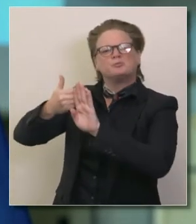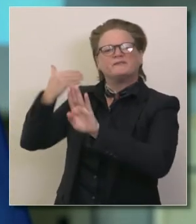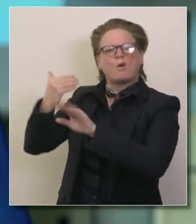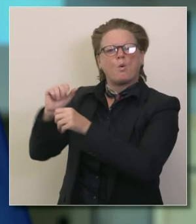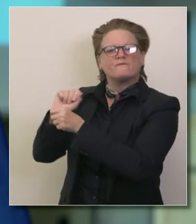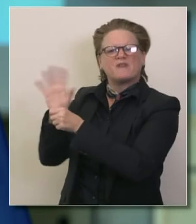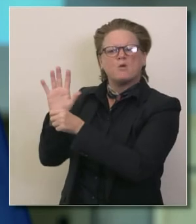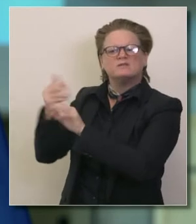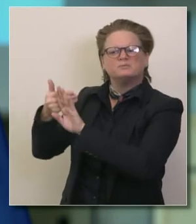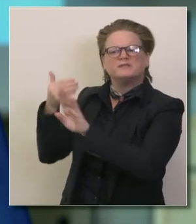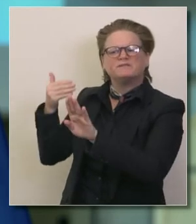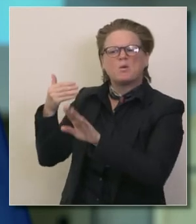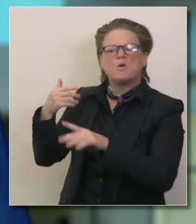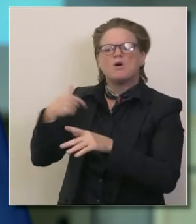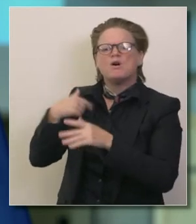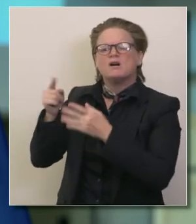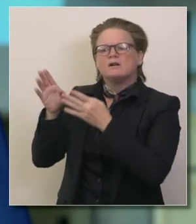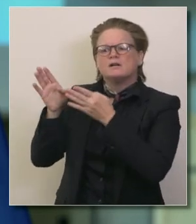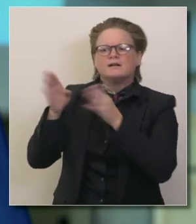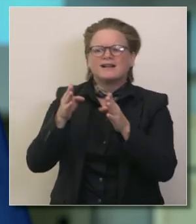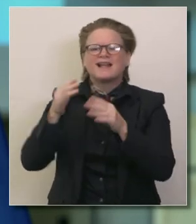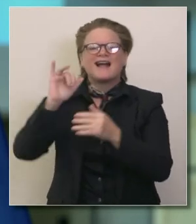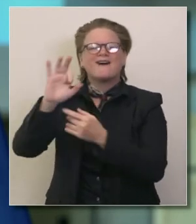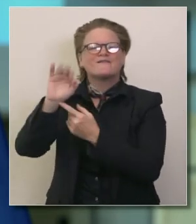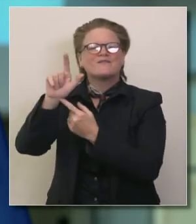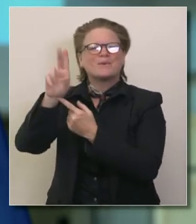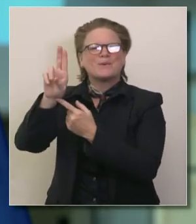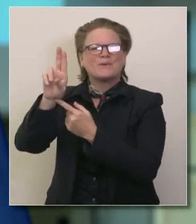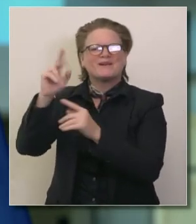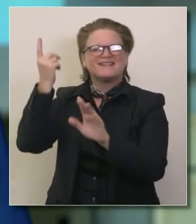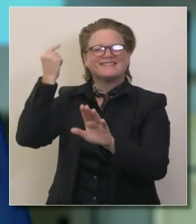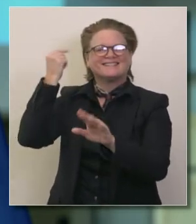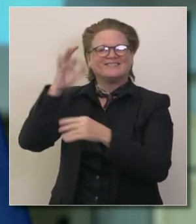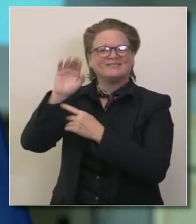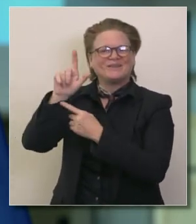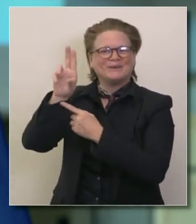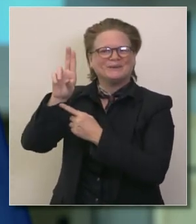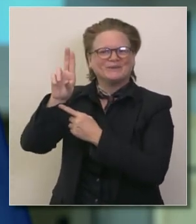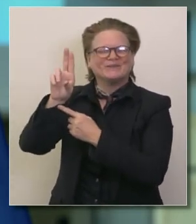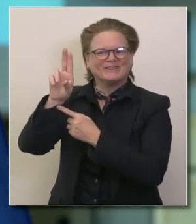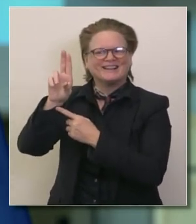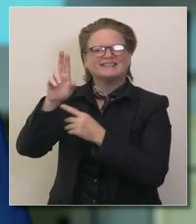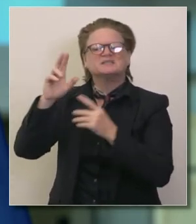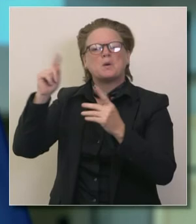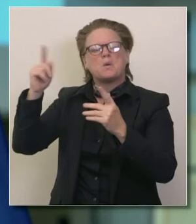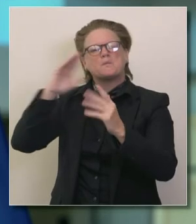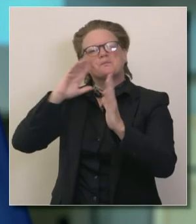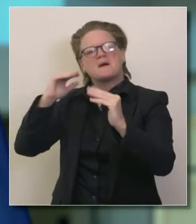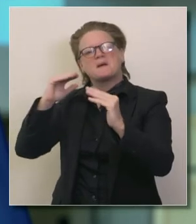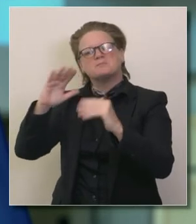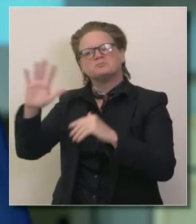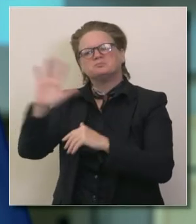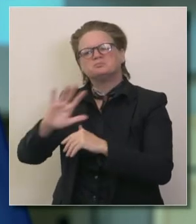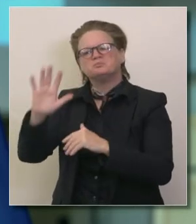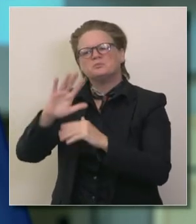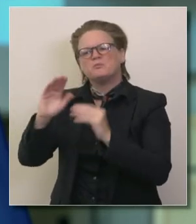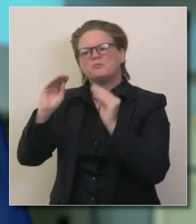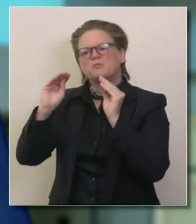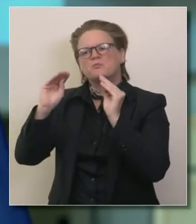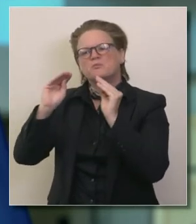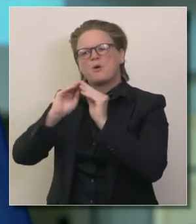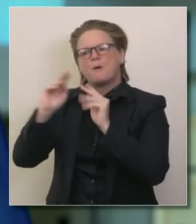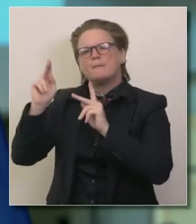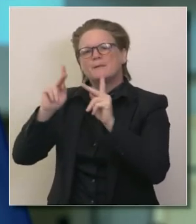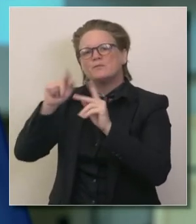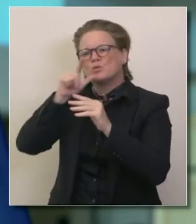de gripa comienzan a implementar sus planes como considerar e implementar la